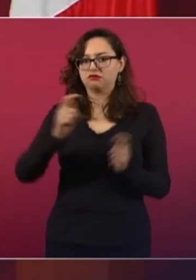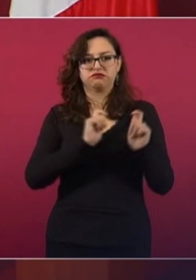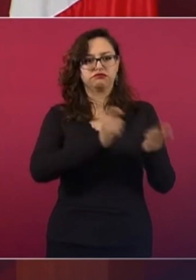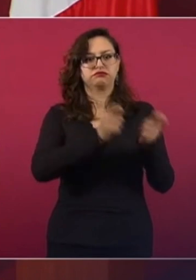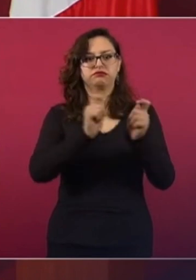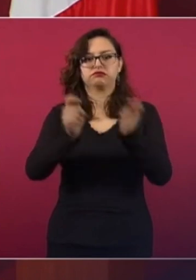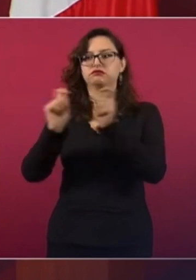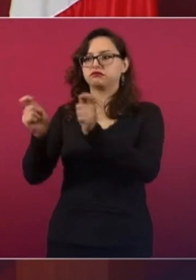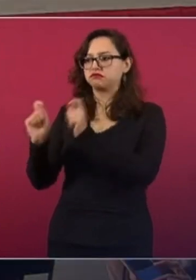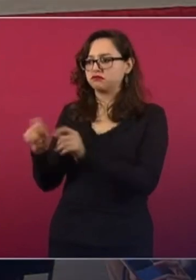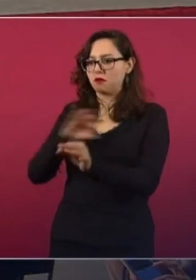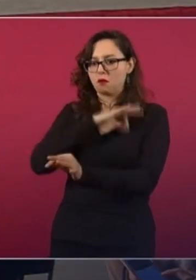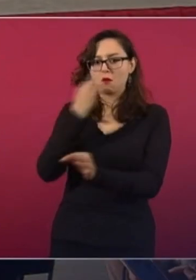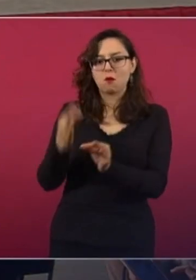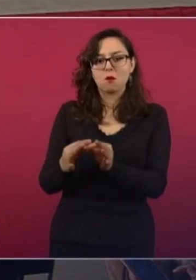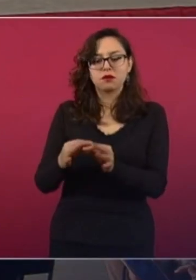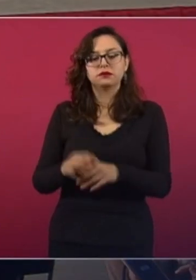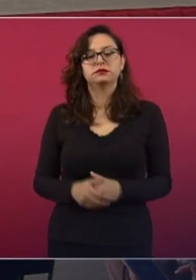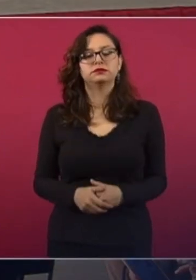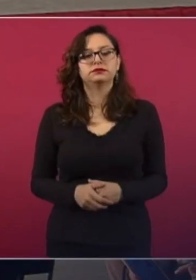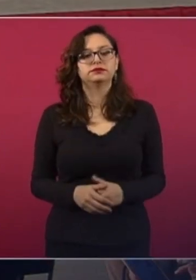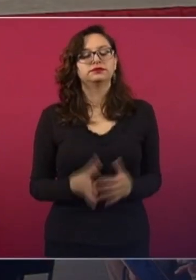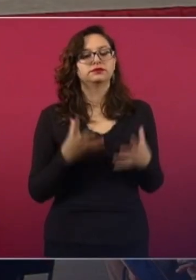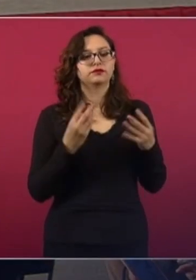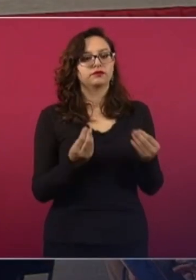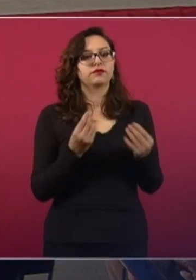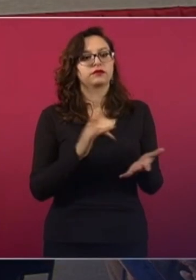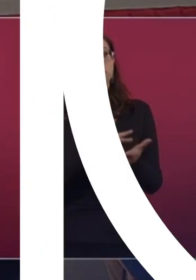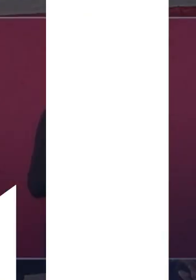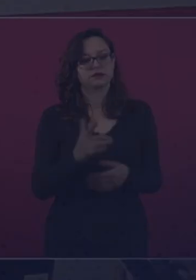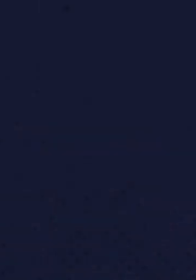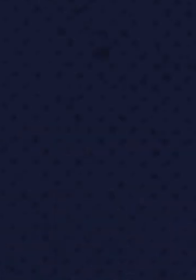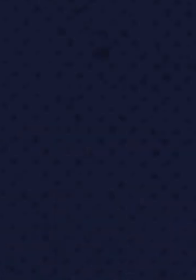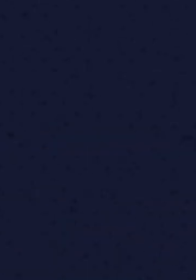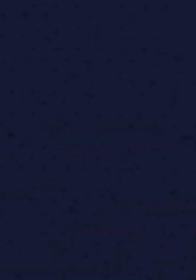de nosotros, señor presidente. Muchas gracias, Laura.